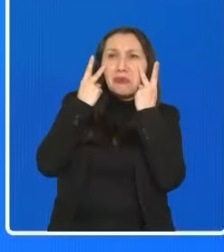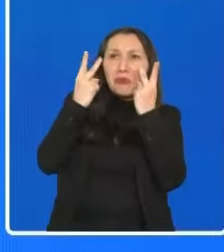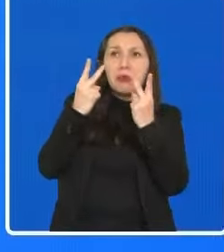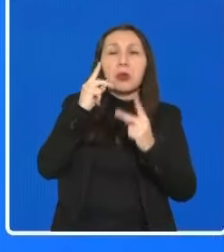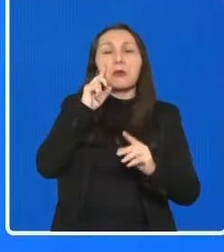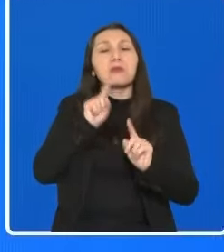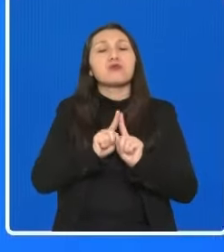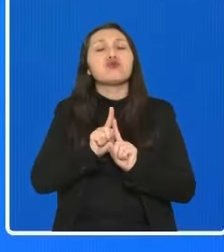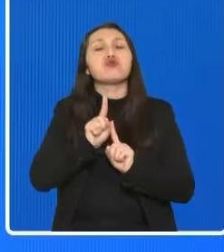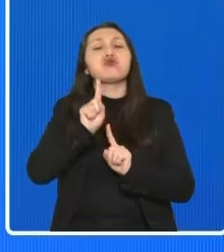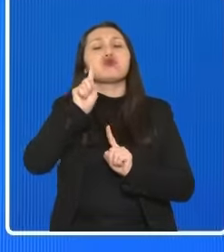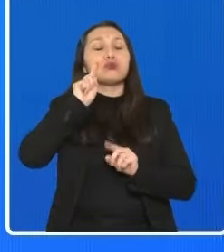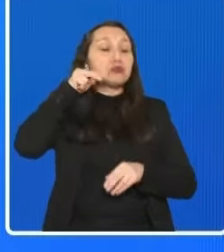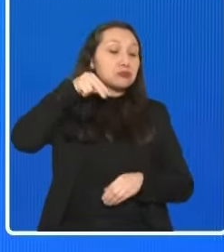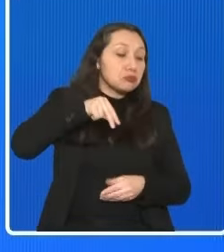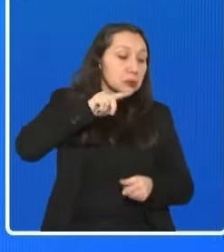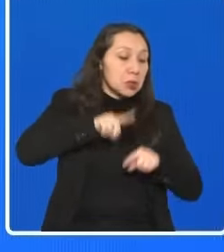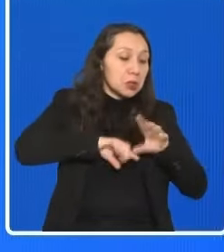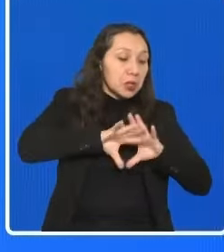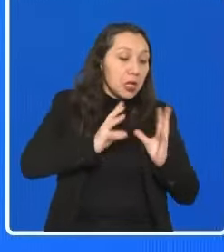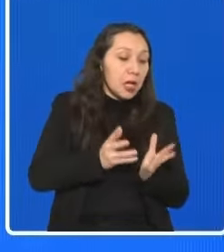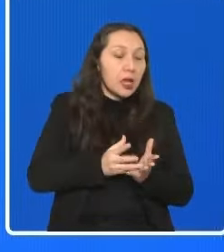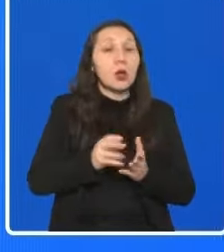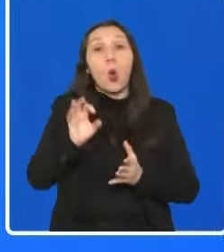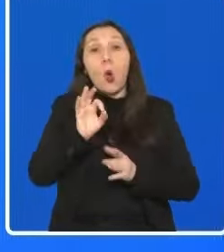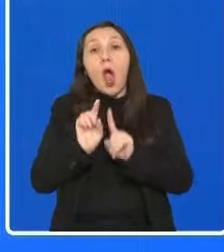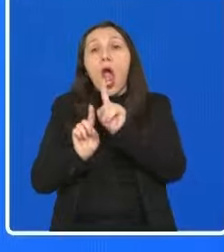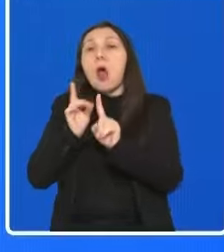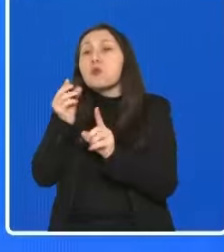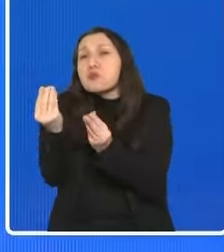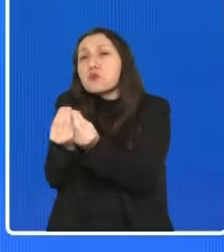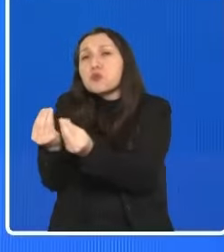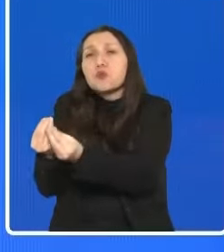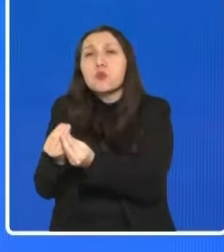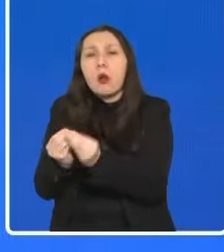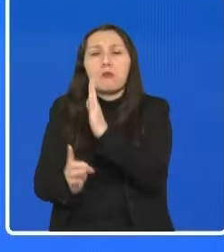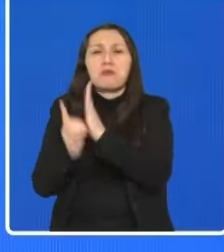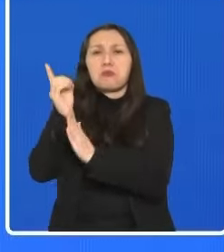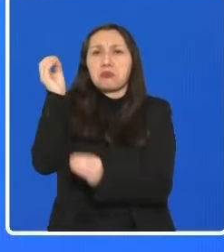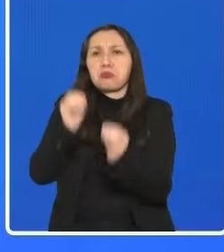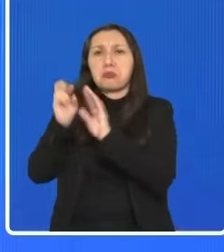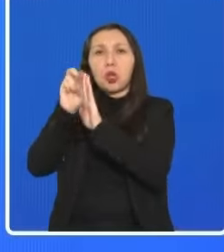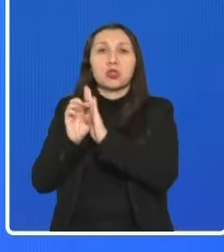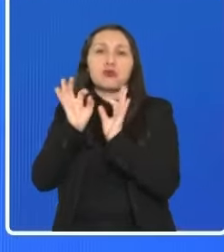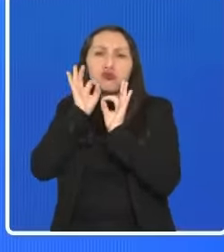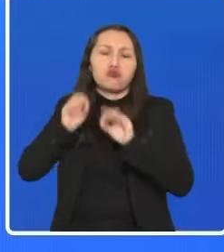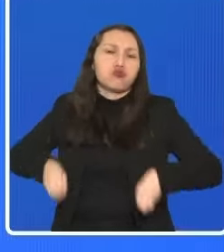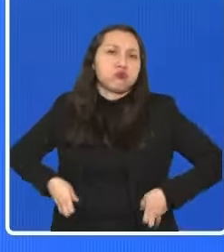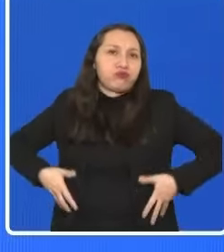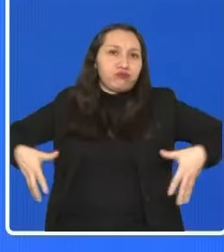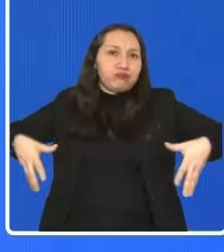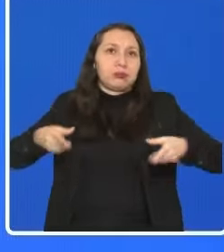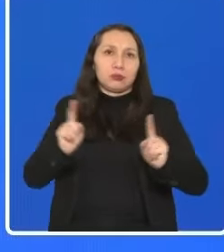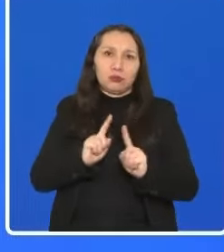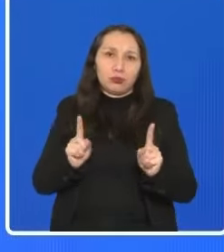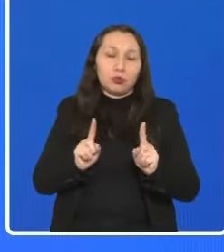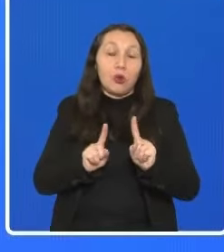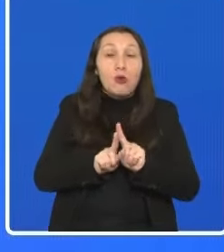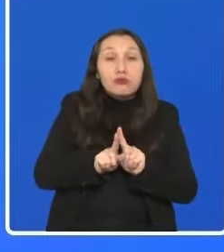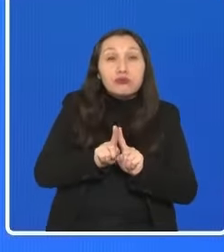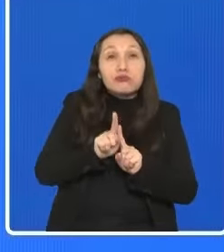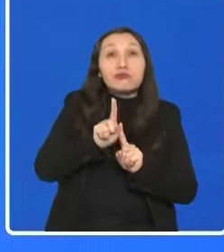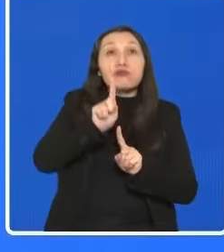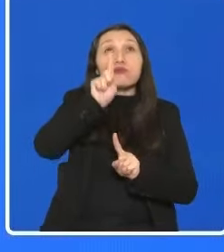ver la Tierra desde arriba o para algunos que desarrollen proyectos y que se enriquezcan. Sino que el espacio también tiene que ser